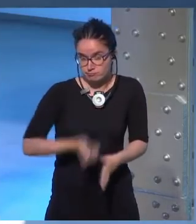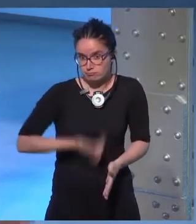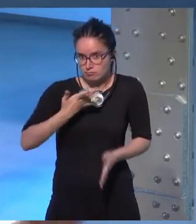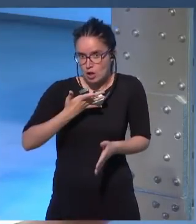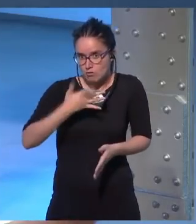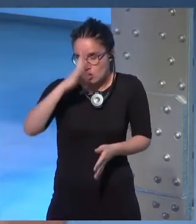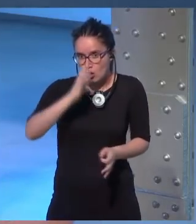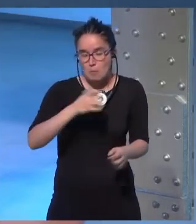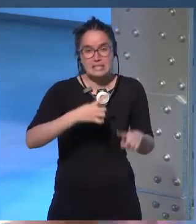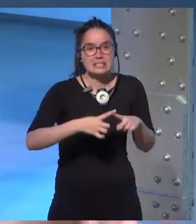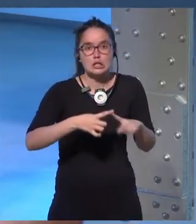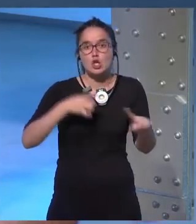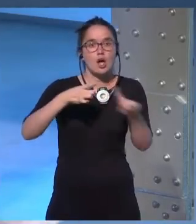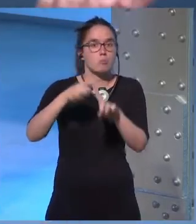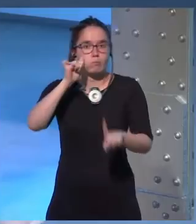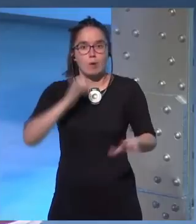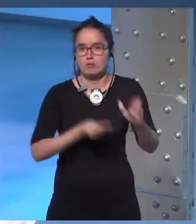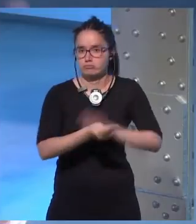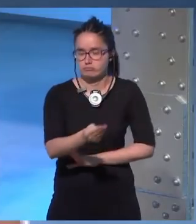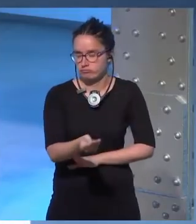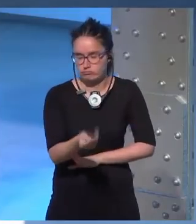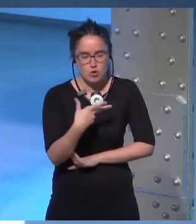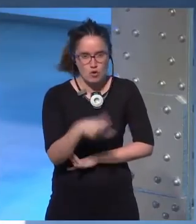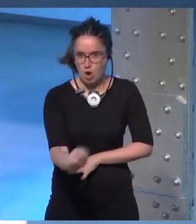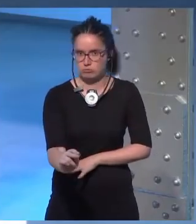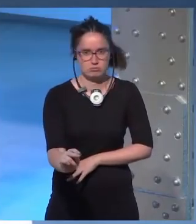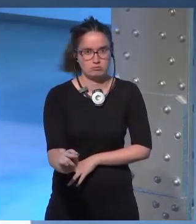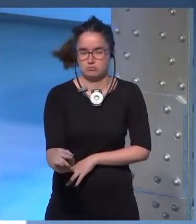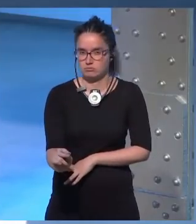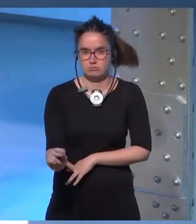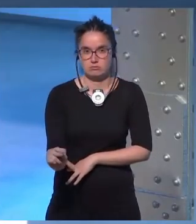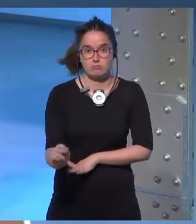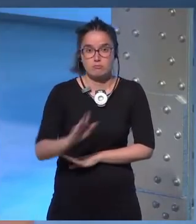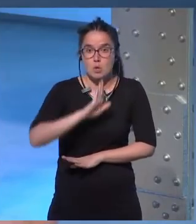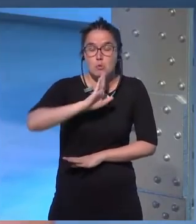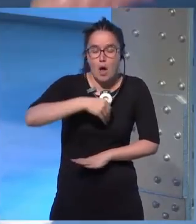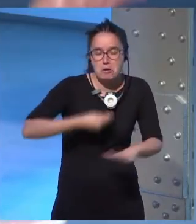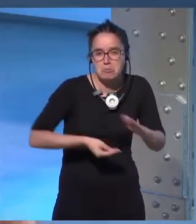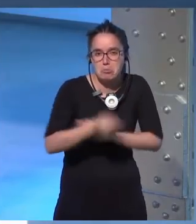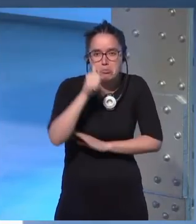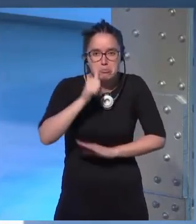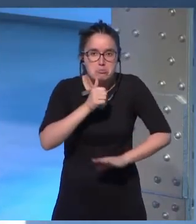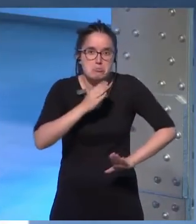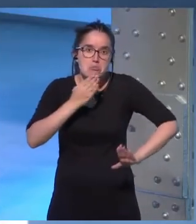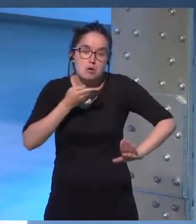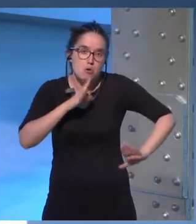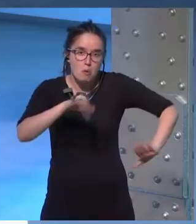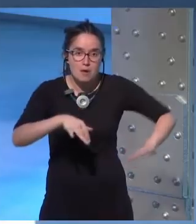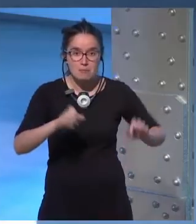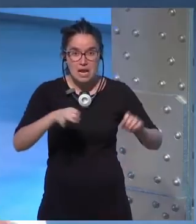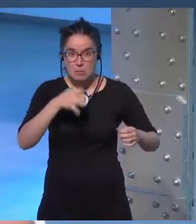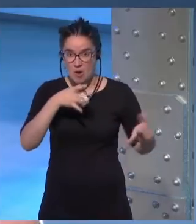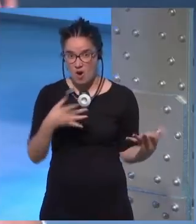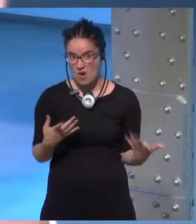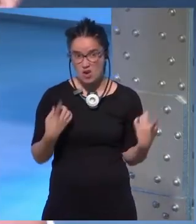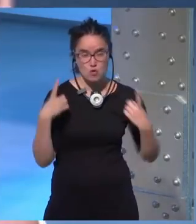a mí lo de que el sexo es solo para tener descendencia no guay lo de tener hijos pero ahora mismo es que ni siquiera